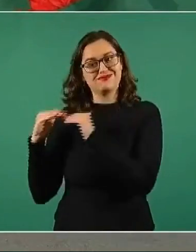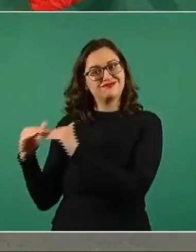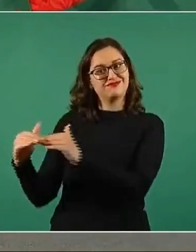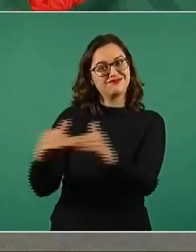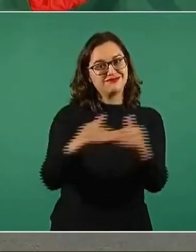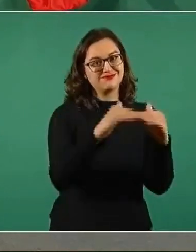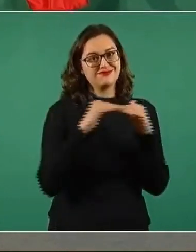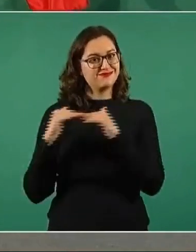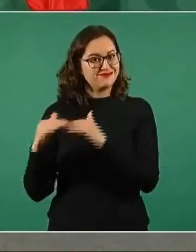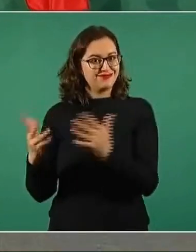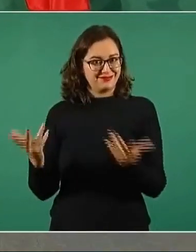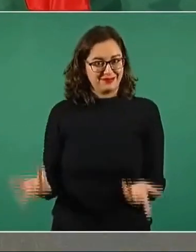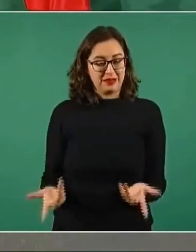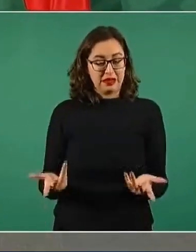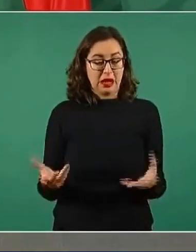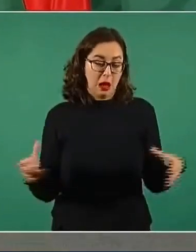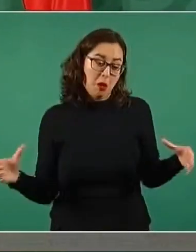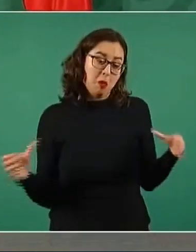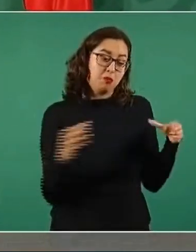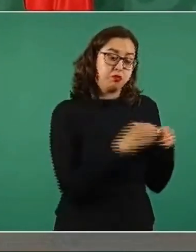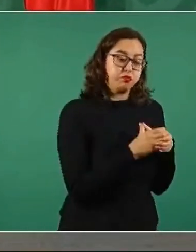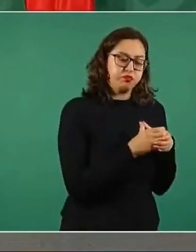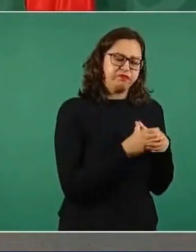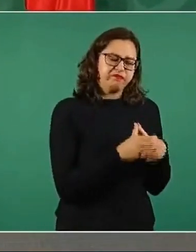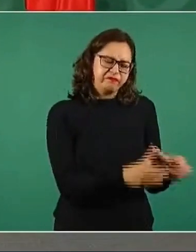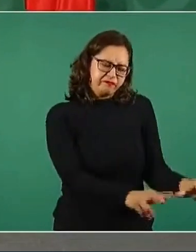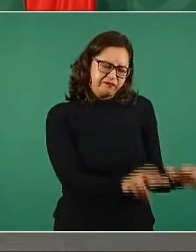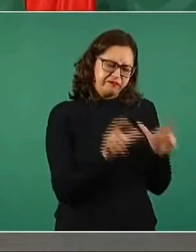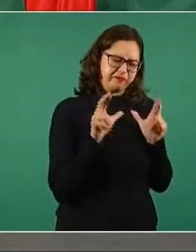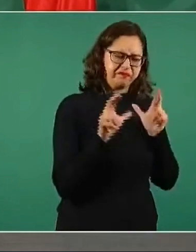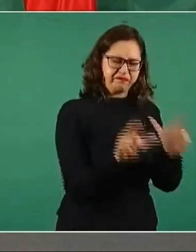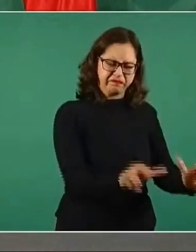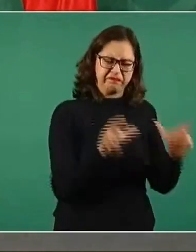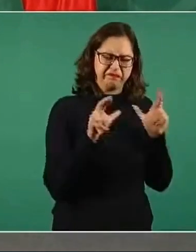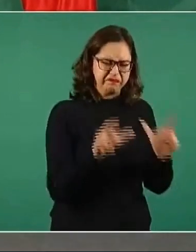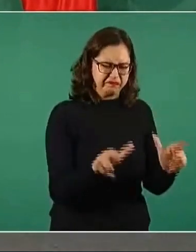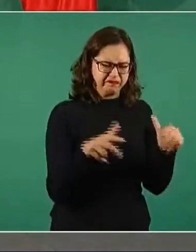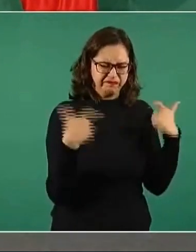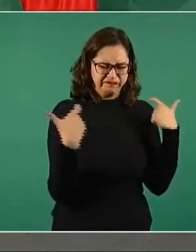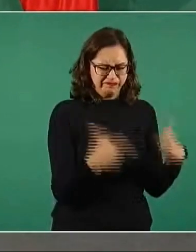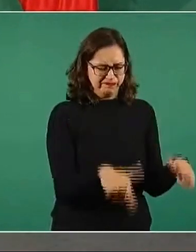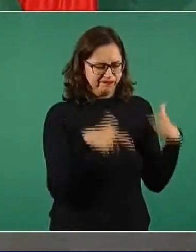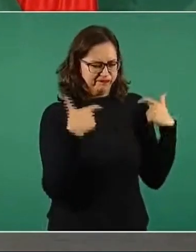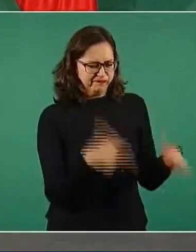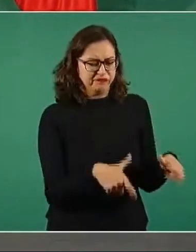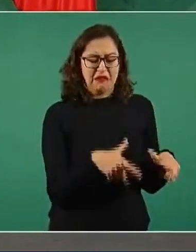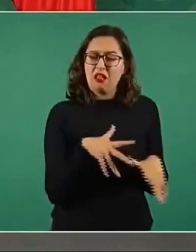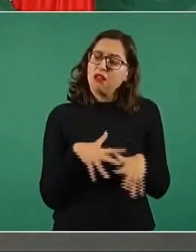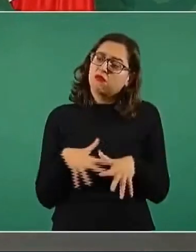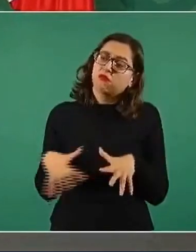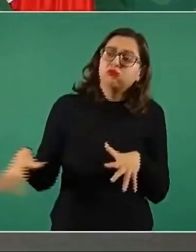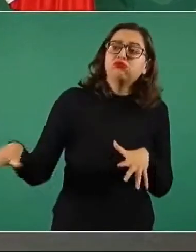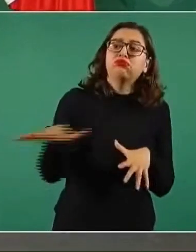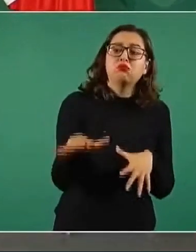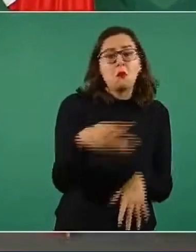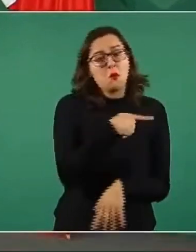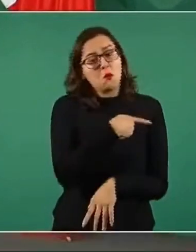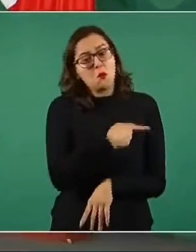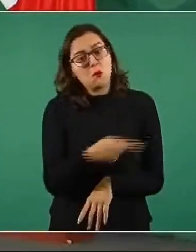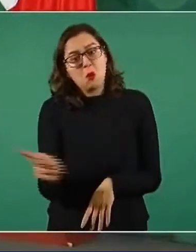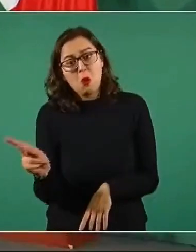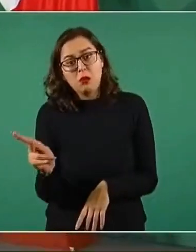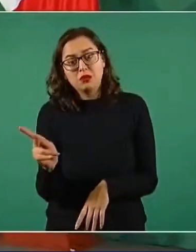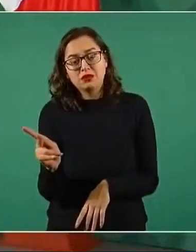inmensamente ricos mientras millones se empobrecen. eso